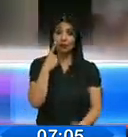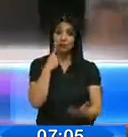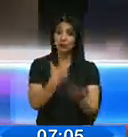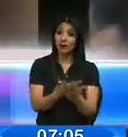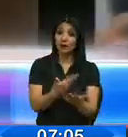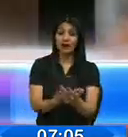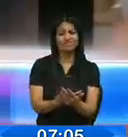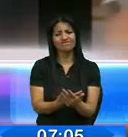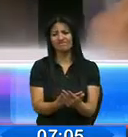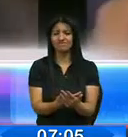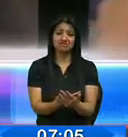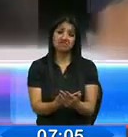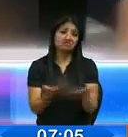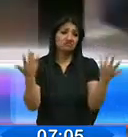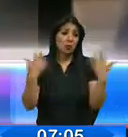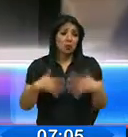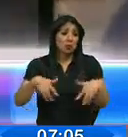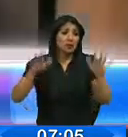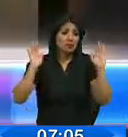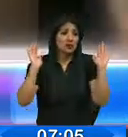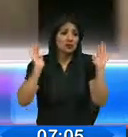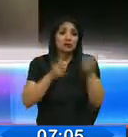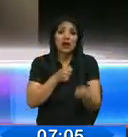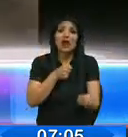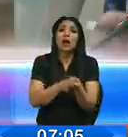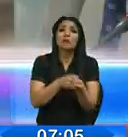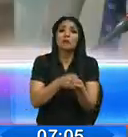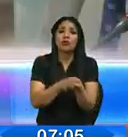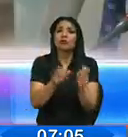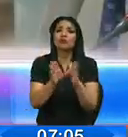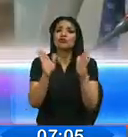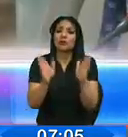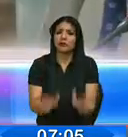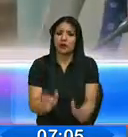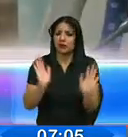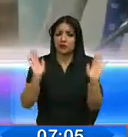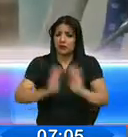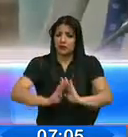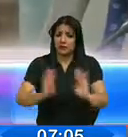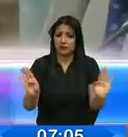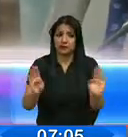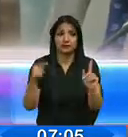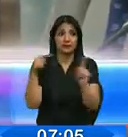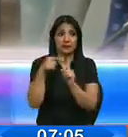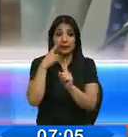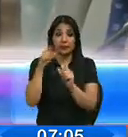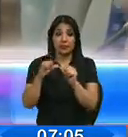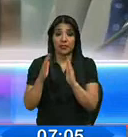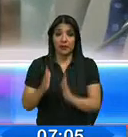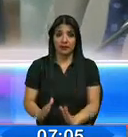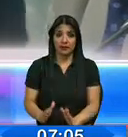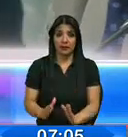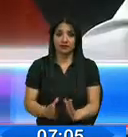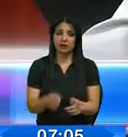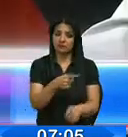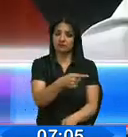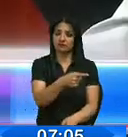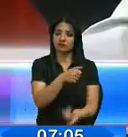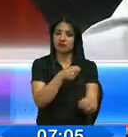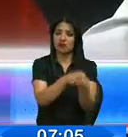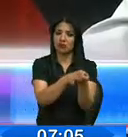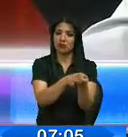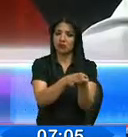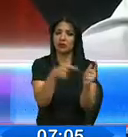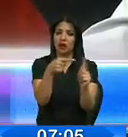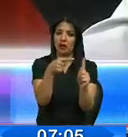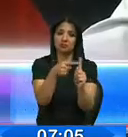dijeron que son actos que bien pueden ser considerados de apoyo ciudadano. De paso, acá el asambleísta Ronnie Aliaga abogaba por Tuárez, pidiendo